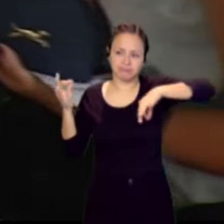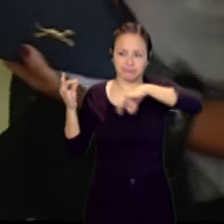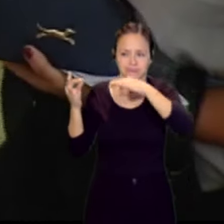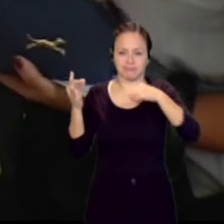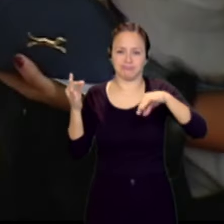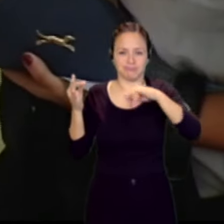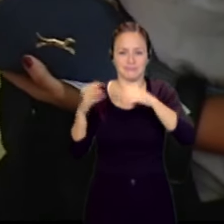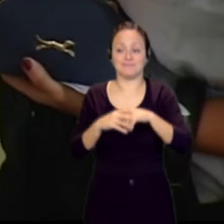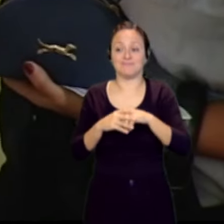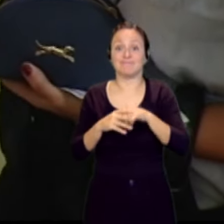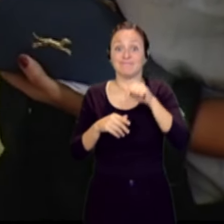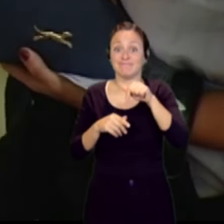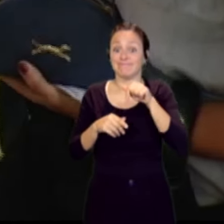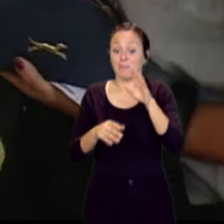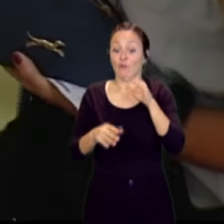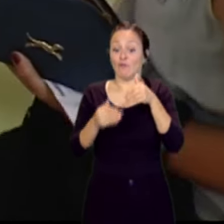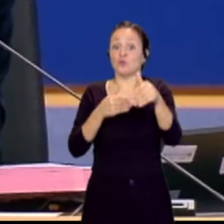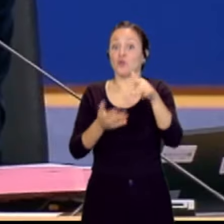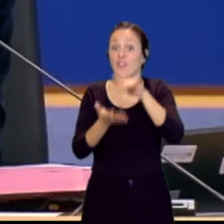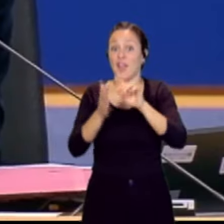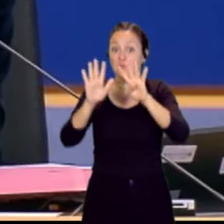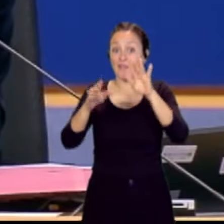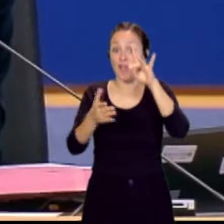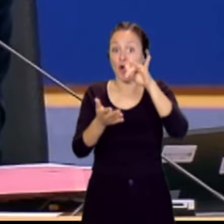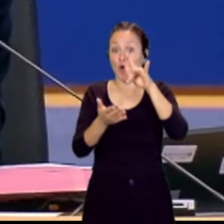Y este gesto nos volverá a unir el próximo 9 de junio.